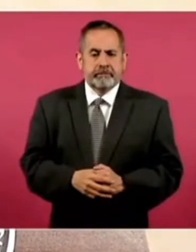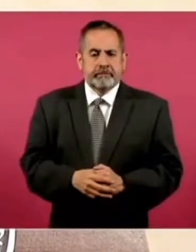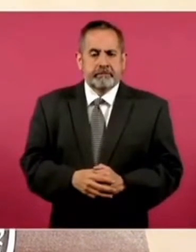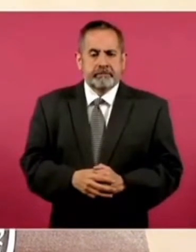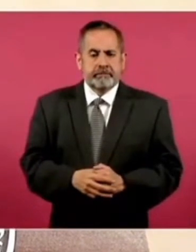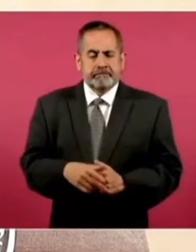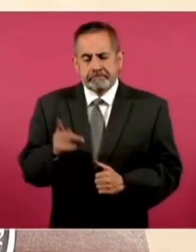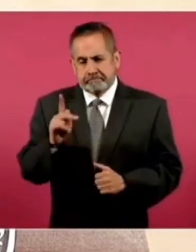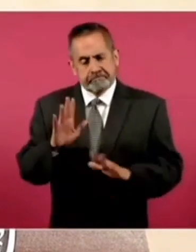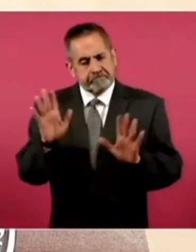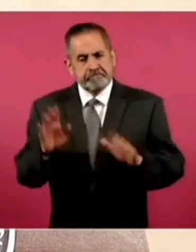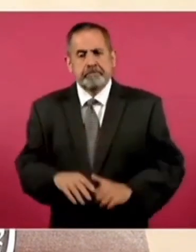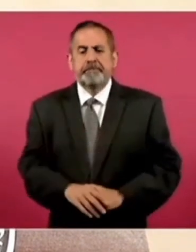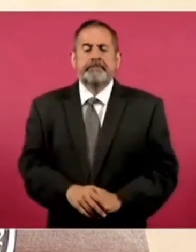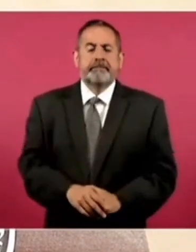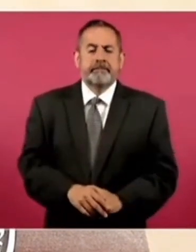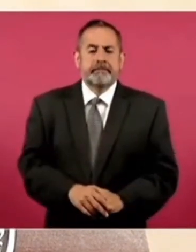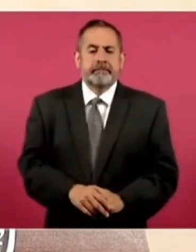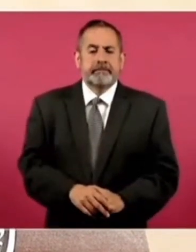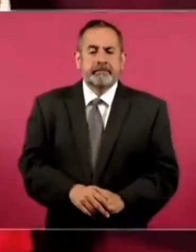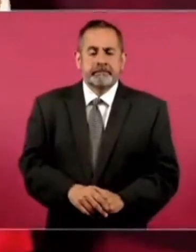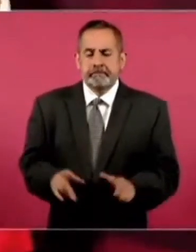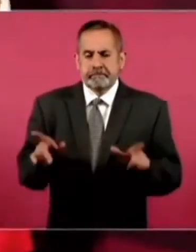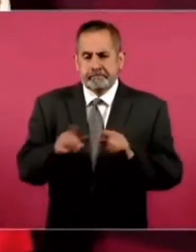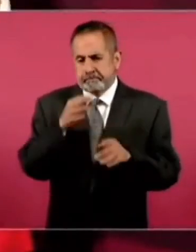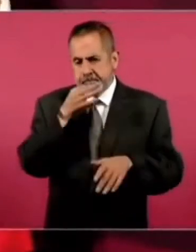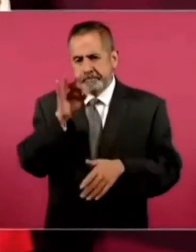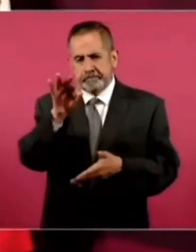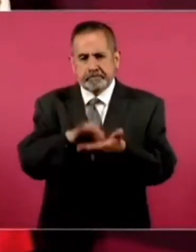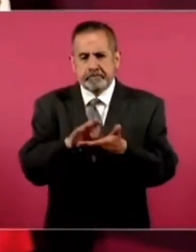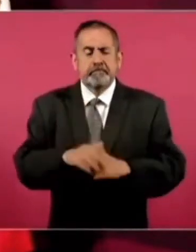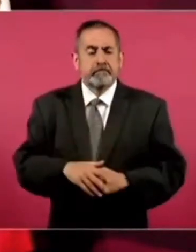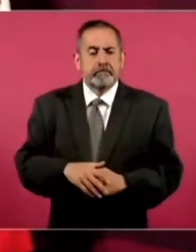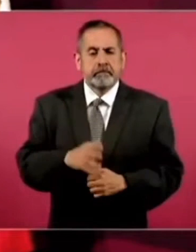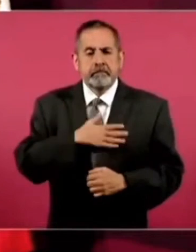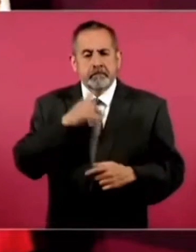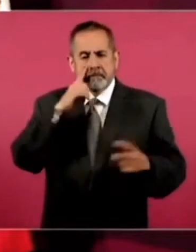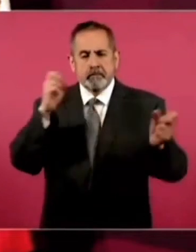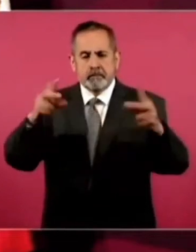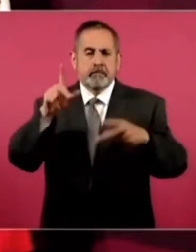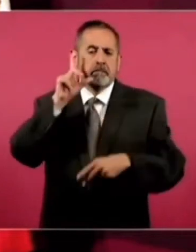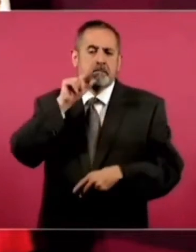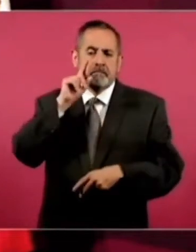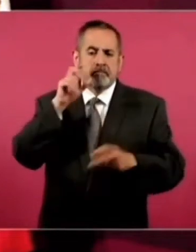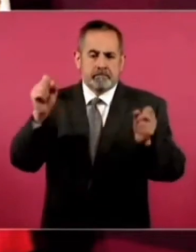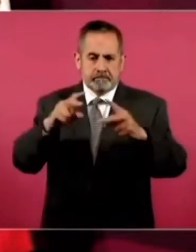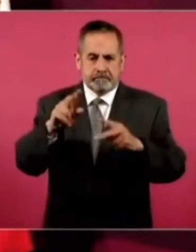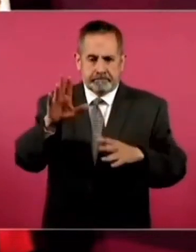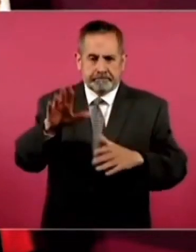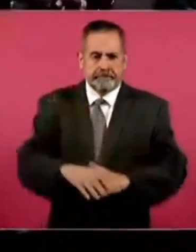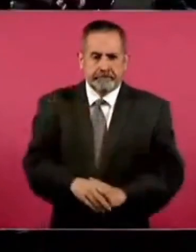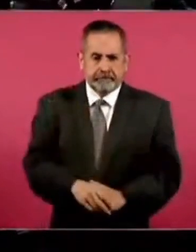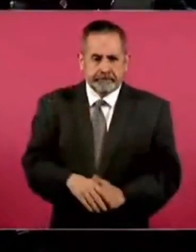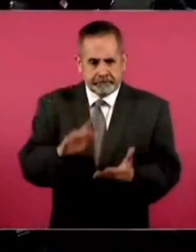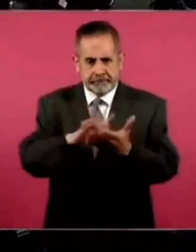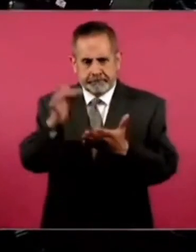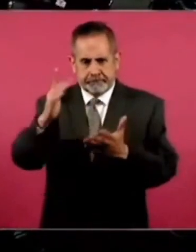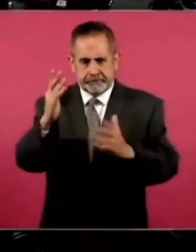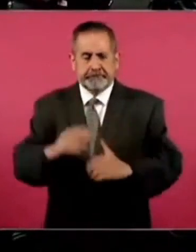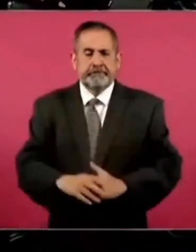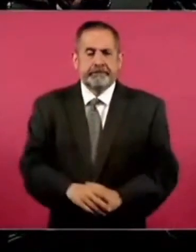Pero en fin. Ahí están las cosas. Bueno pues. Nos vemos mañana. Muchas gracias.